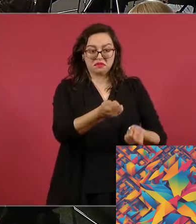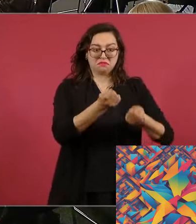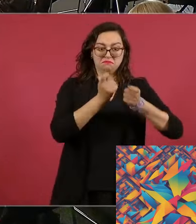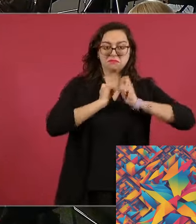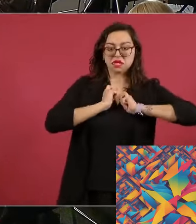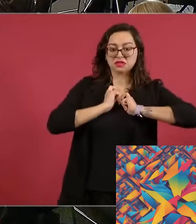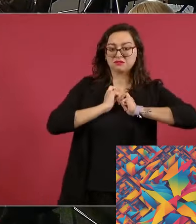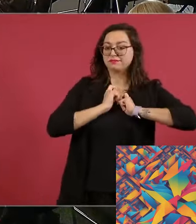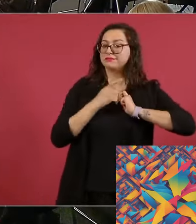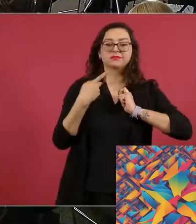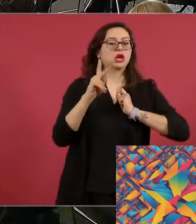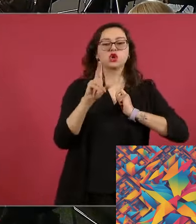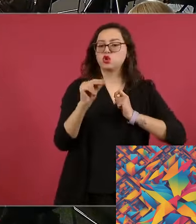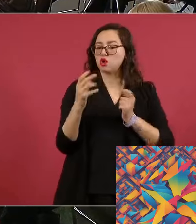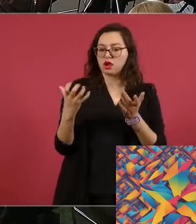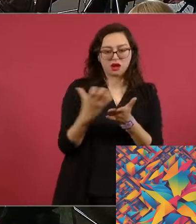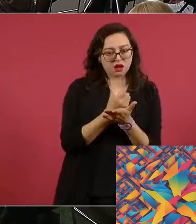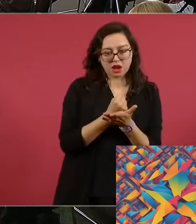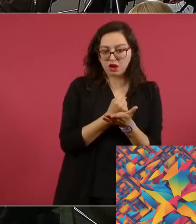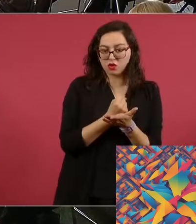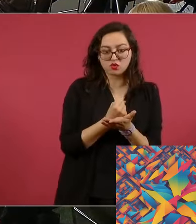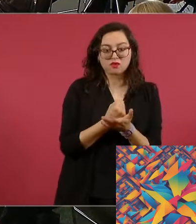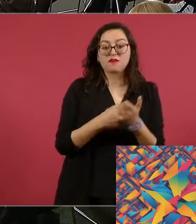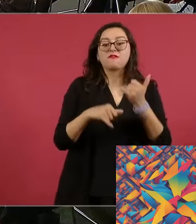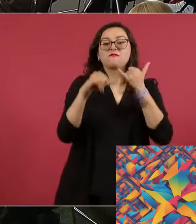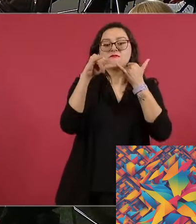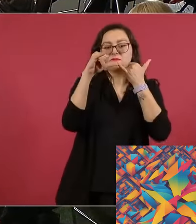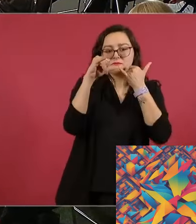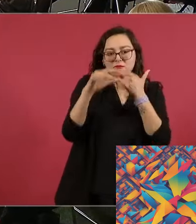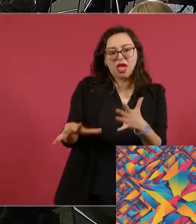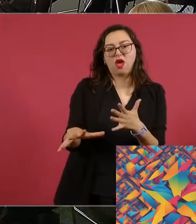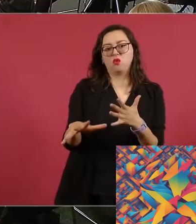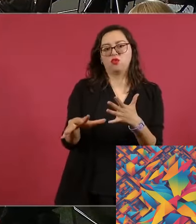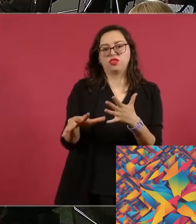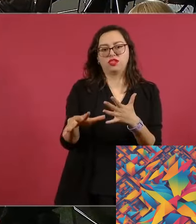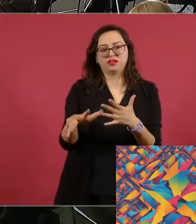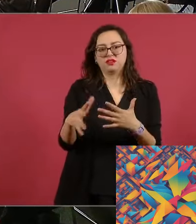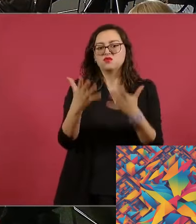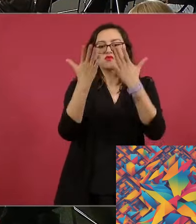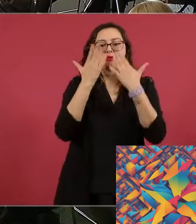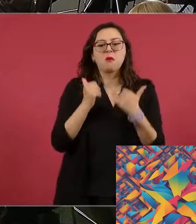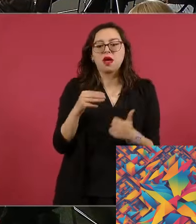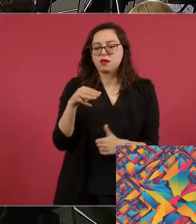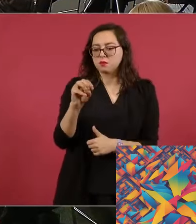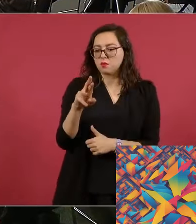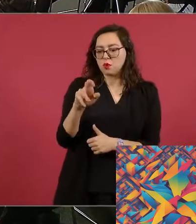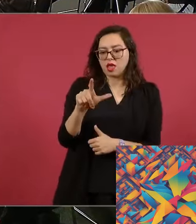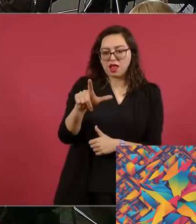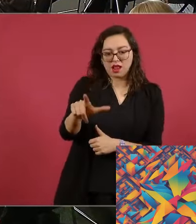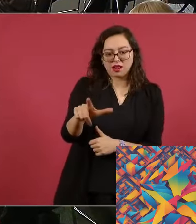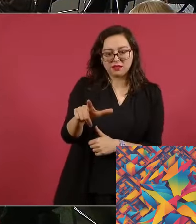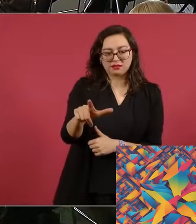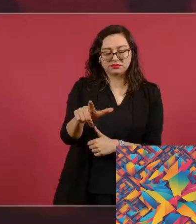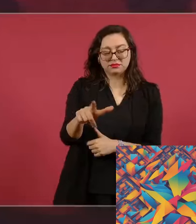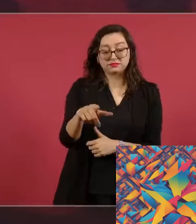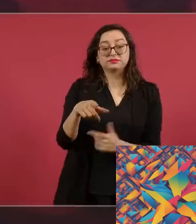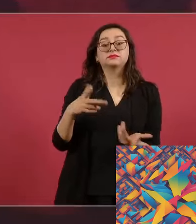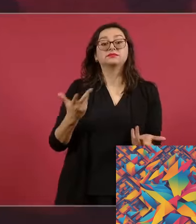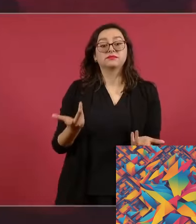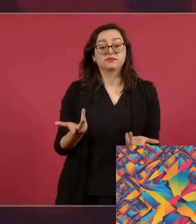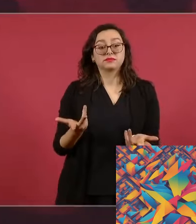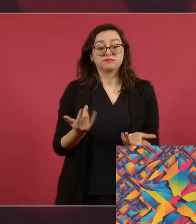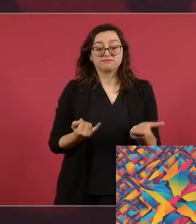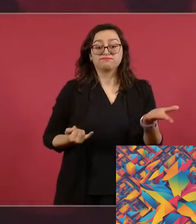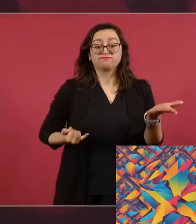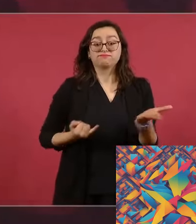confiada en la capacidad de sus líderes para guiar al país hacia un horizonte prometedor. La encuesta del financiero no solo nos ofrece un